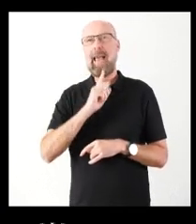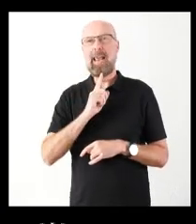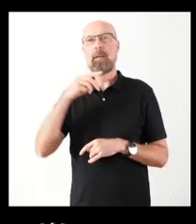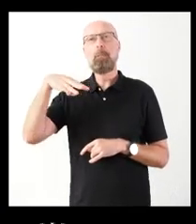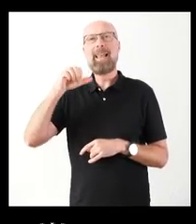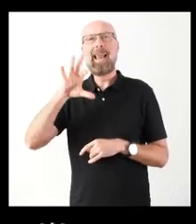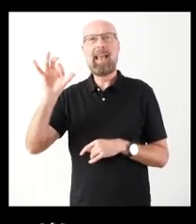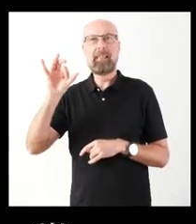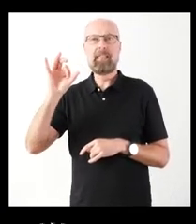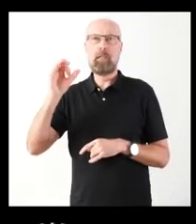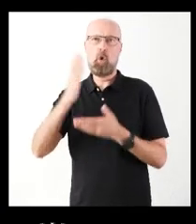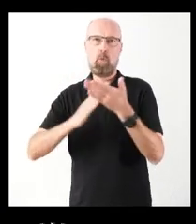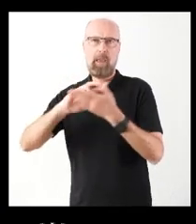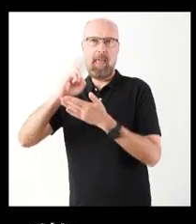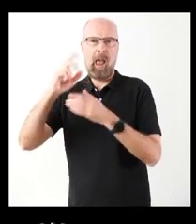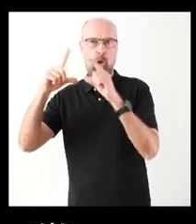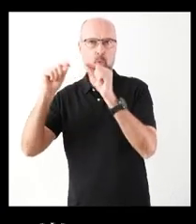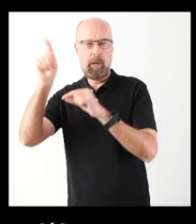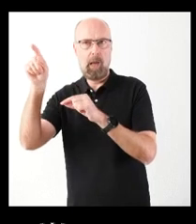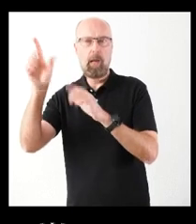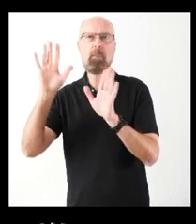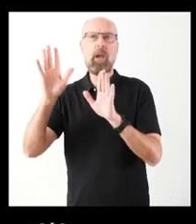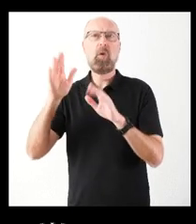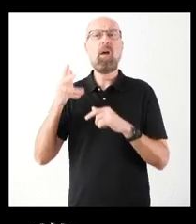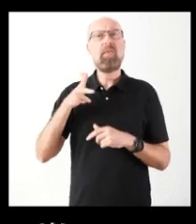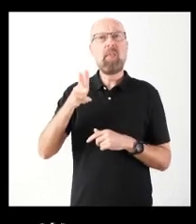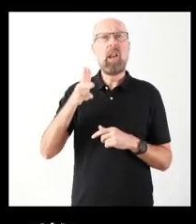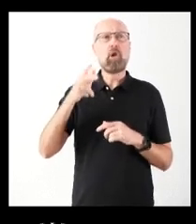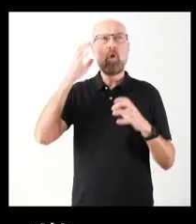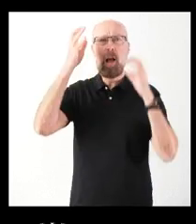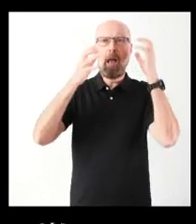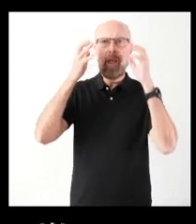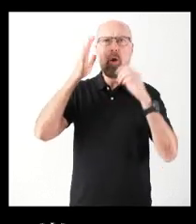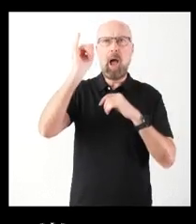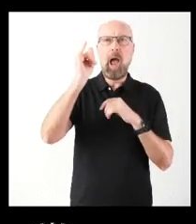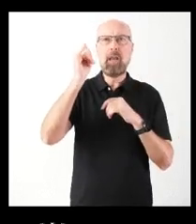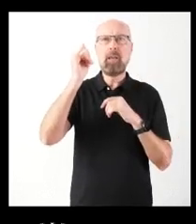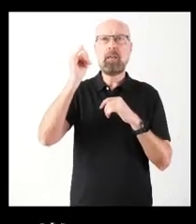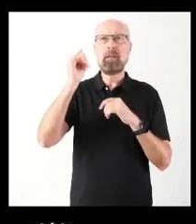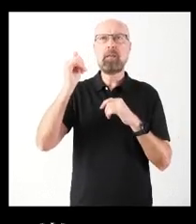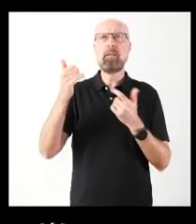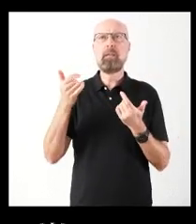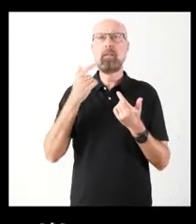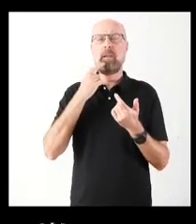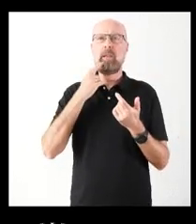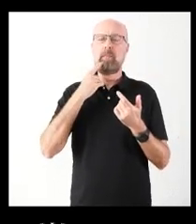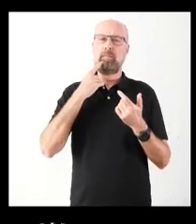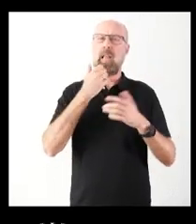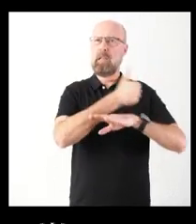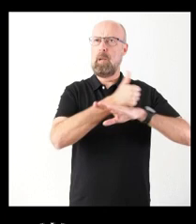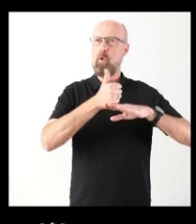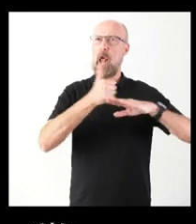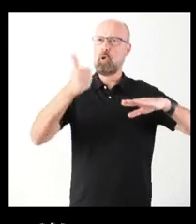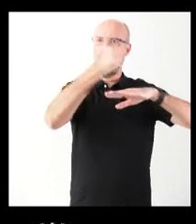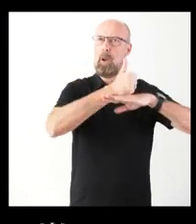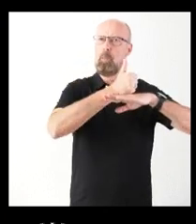fuera de la comunidad autónoma. Y, sin embargo, hay unos derechos ganaderos que ha reconocido una sentencia, además, del Tribunal Supremo, que corresponden